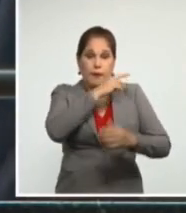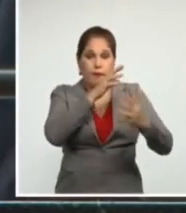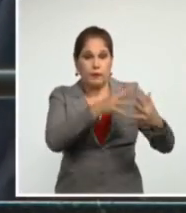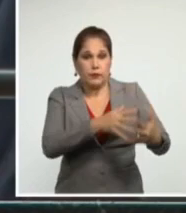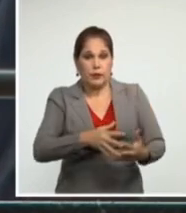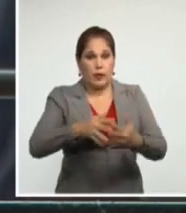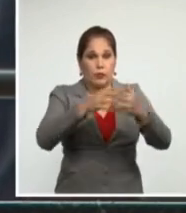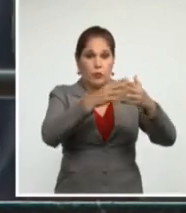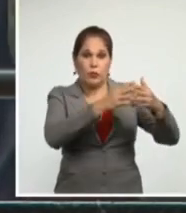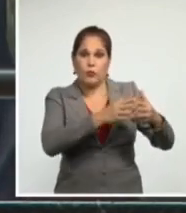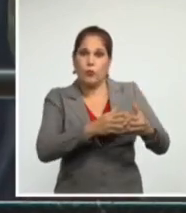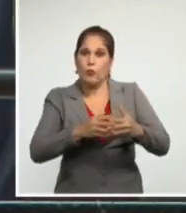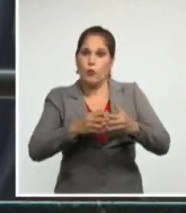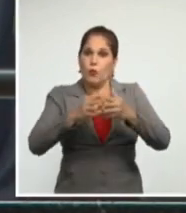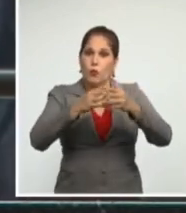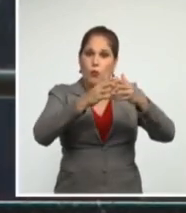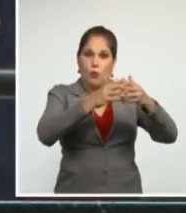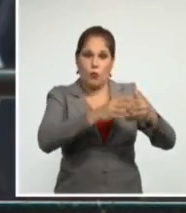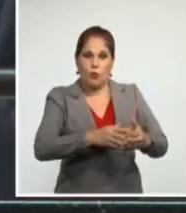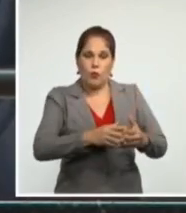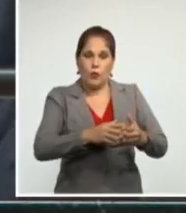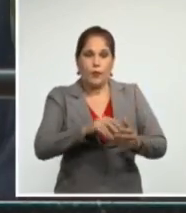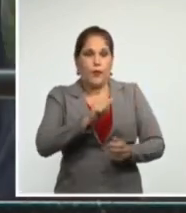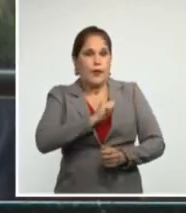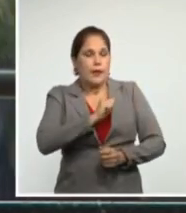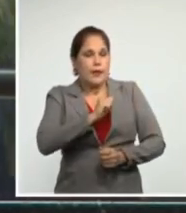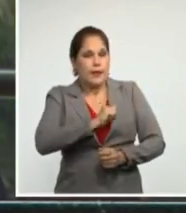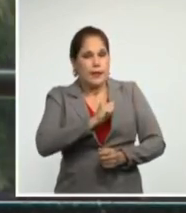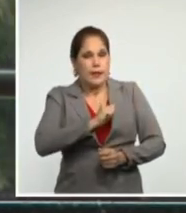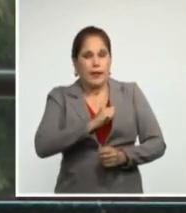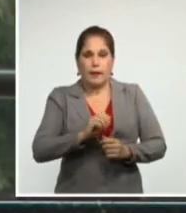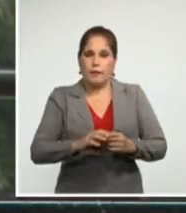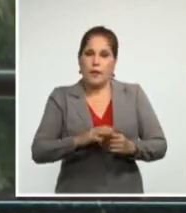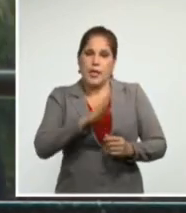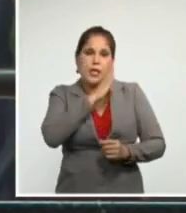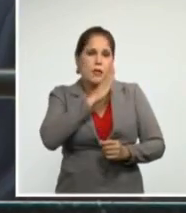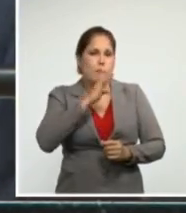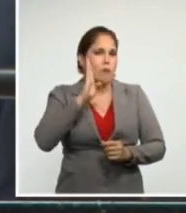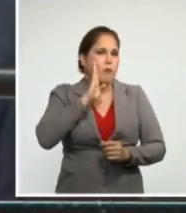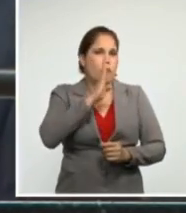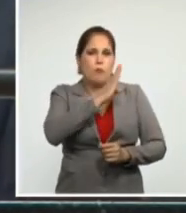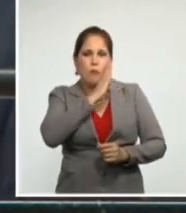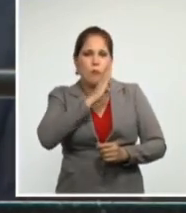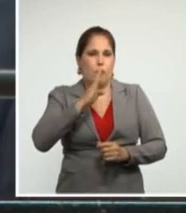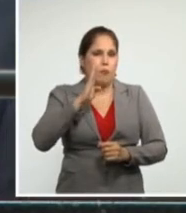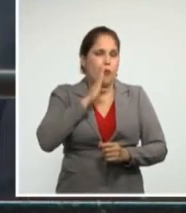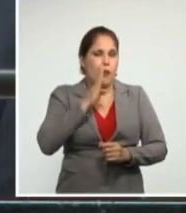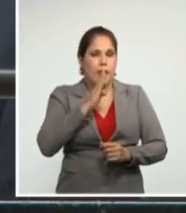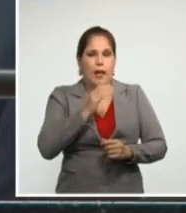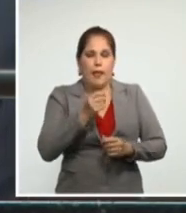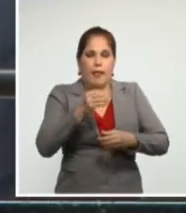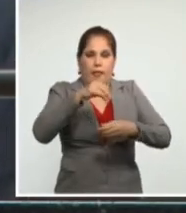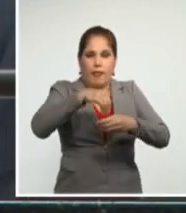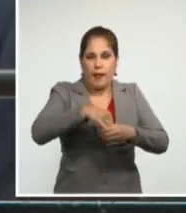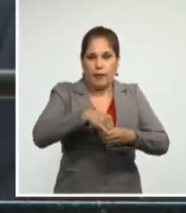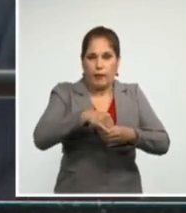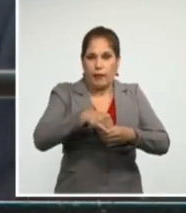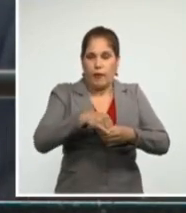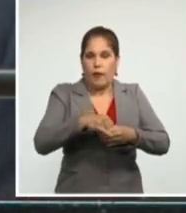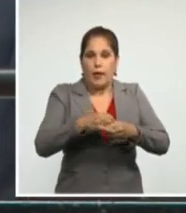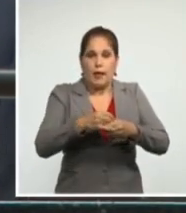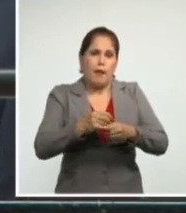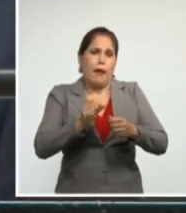han tratado cínicamente de sembrar la idea del fracaso del sistema